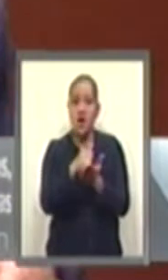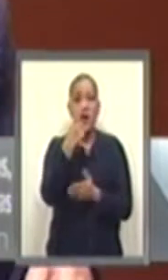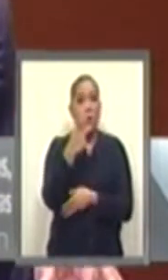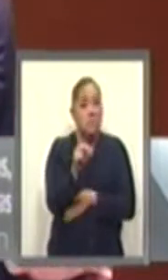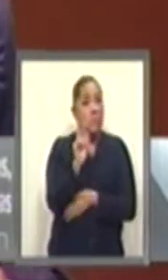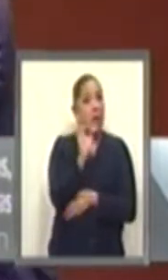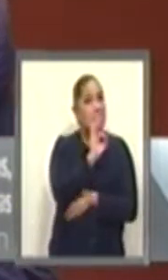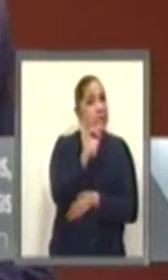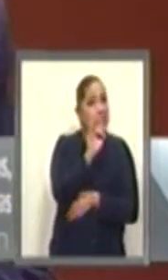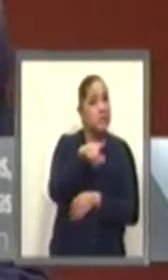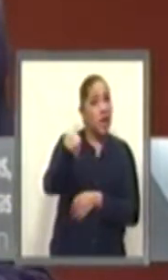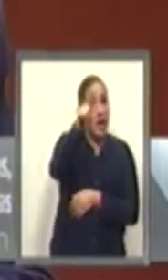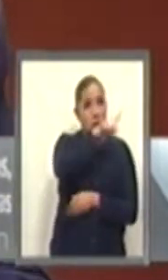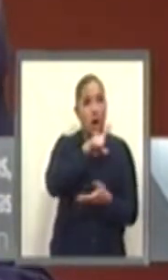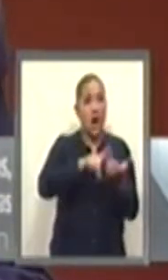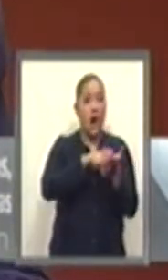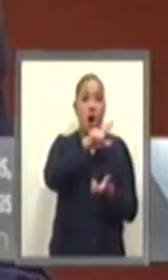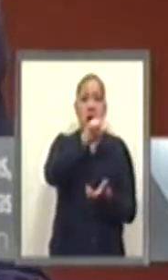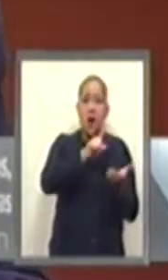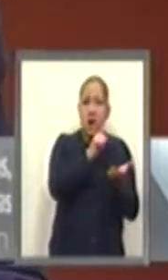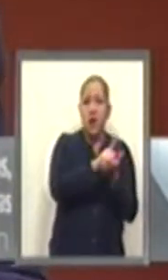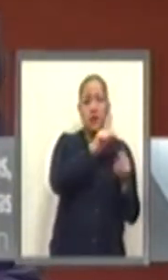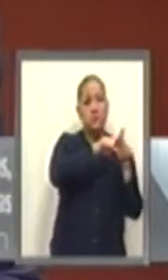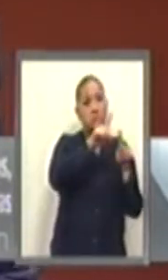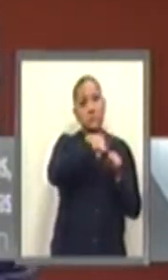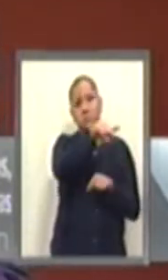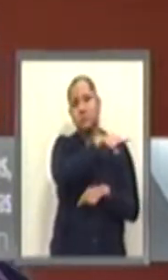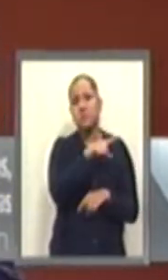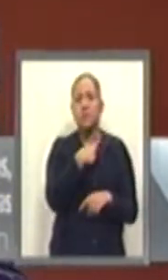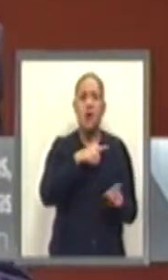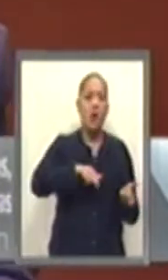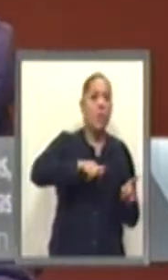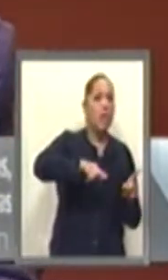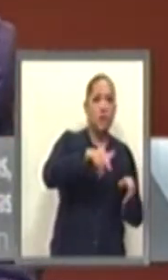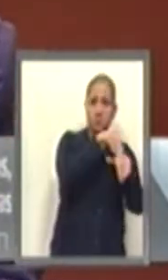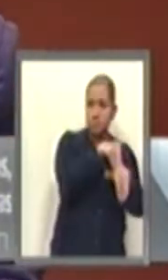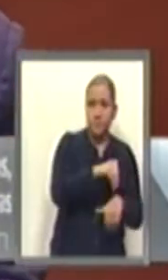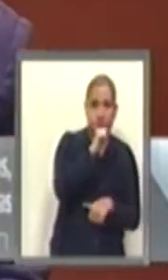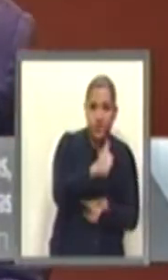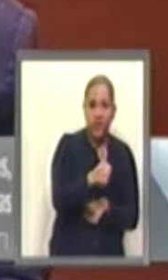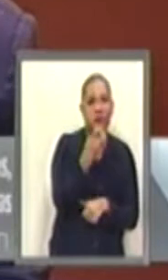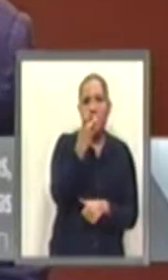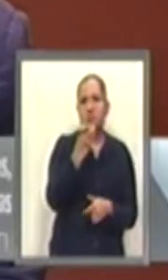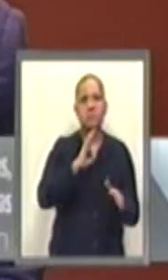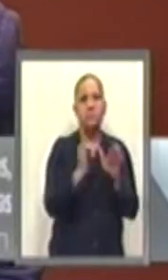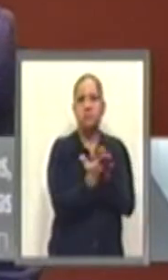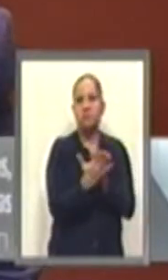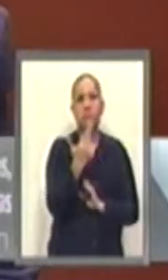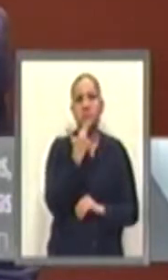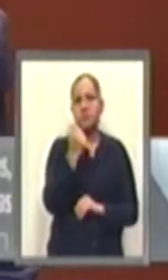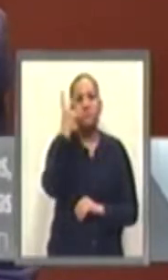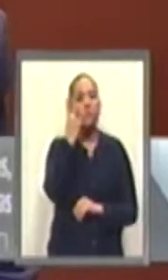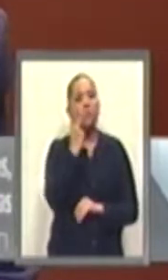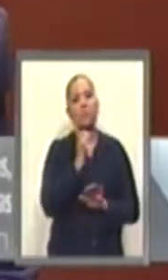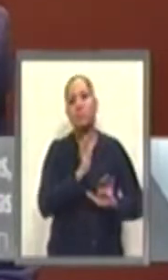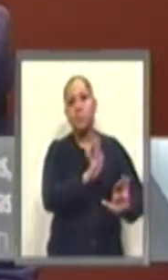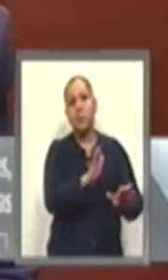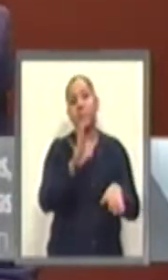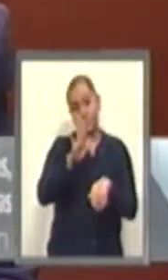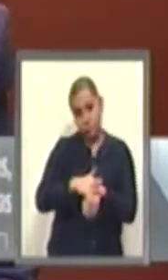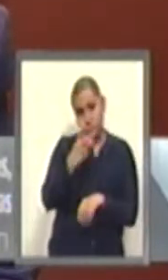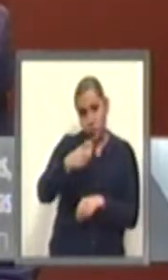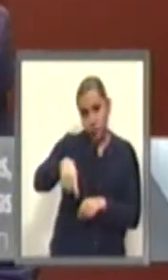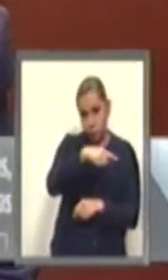locales, la ley será letra muerta. En este sentido, el voto de la fracción parlamentaria del Partido del